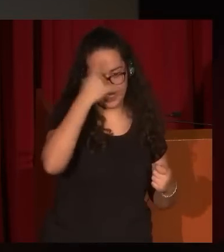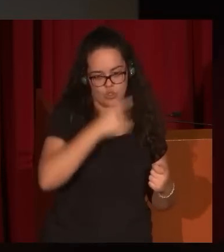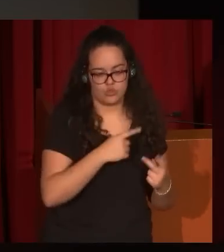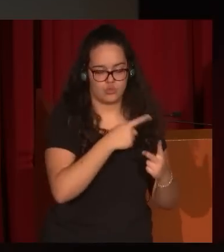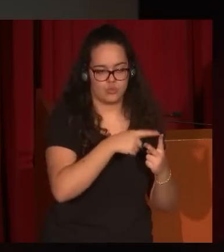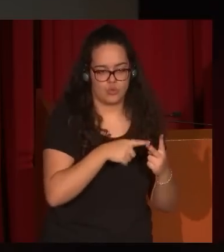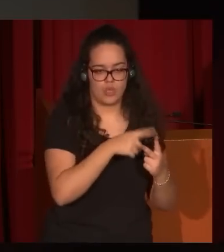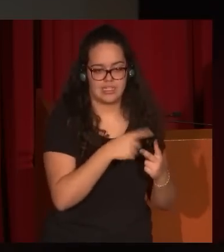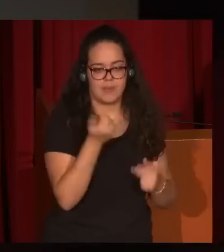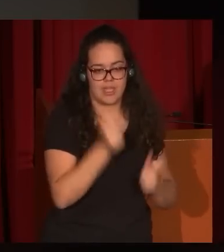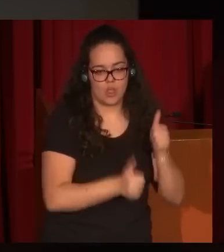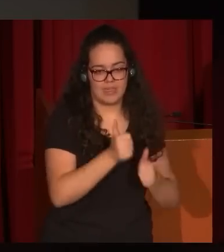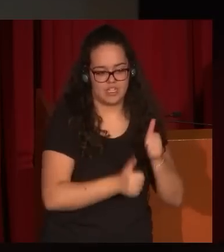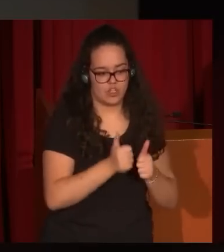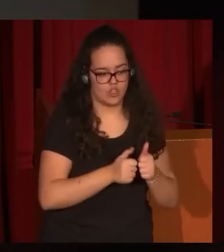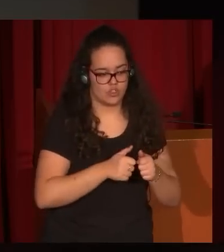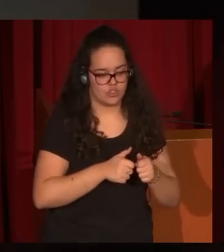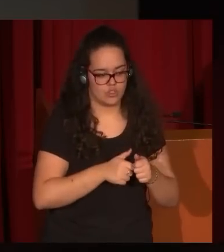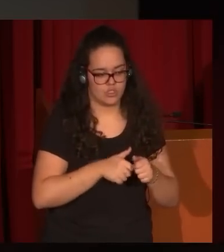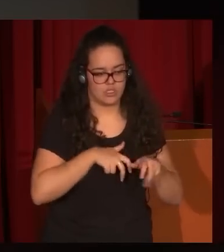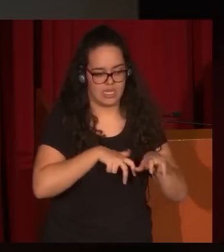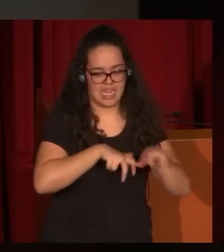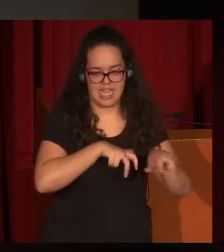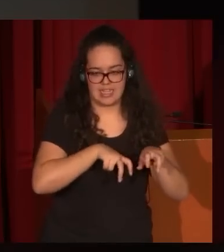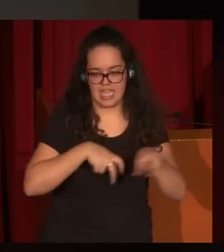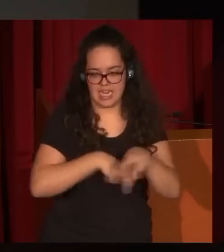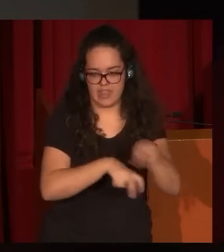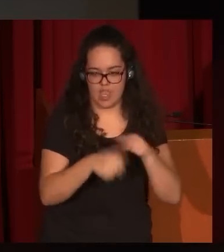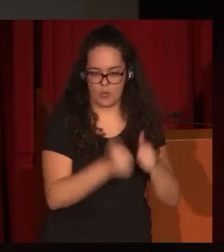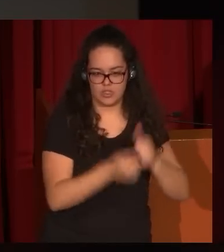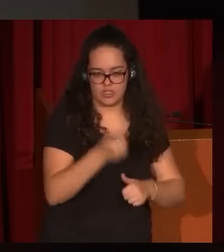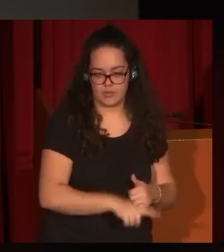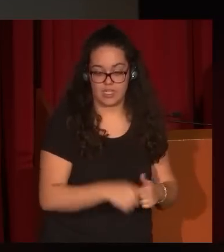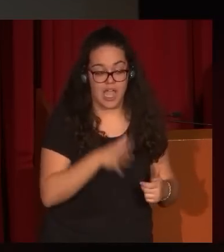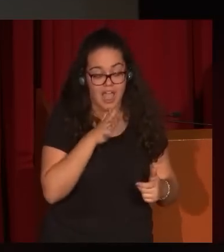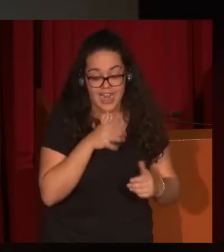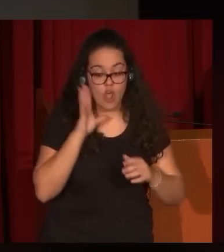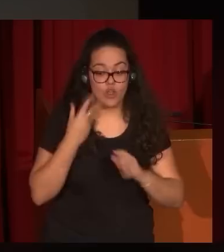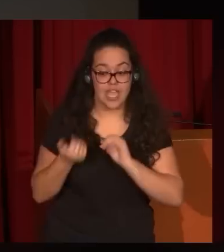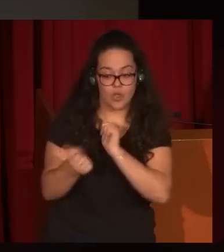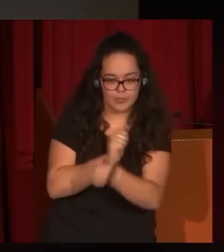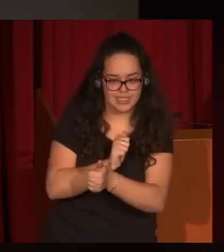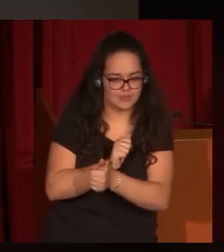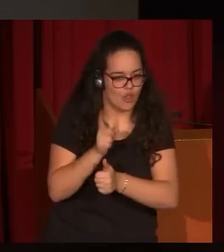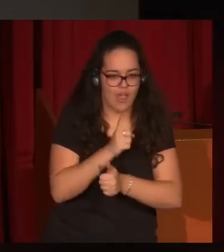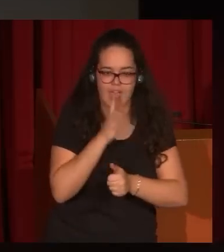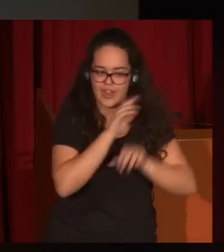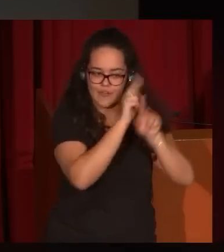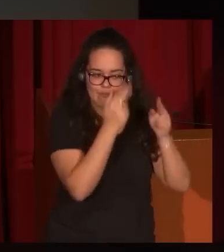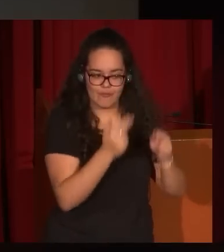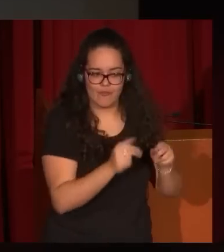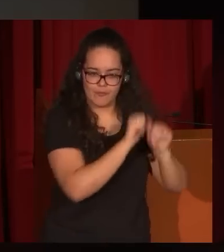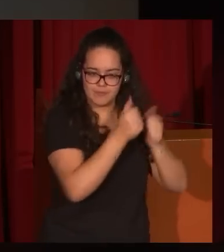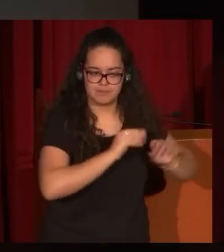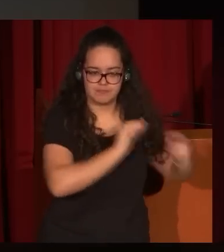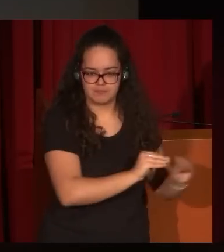ganaderías. Como ven, en su lenguaje a lo largo de hacer las figuras, ya no imita a Goya, es un lenguaje completamente diferente, pero insiste en este tema de los